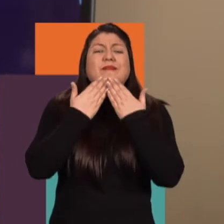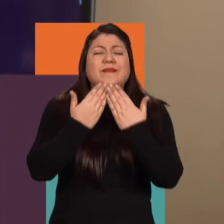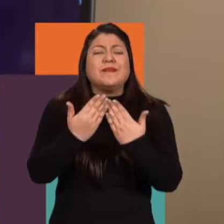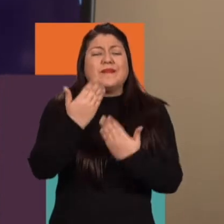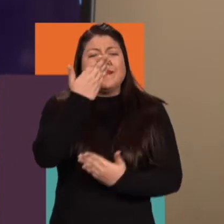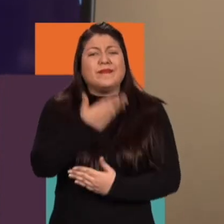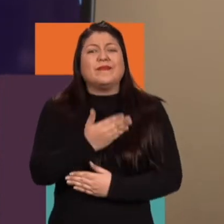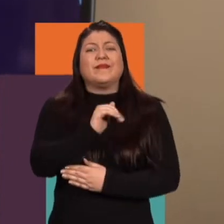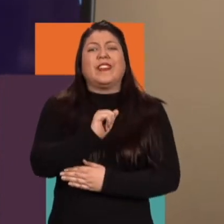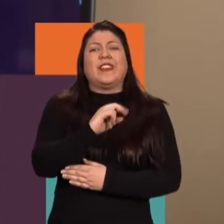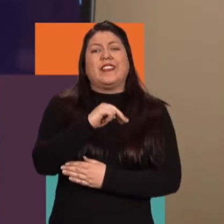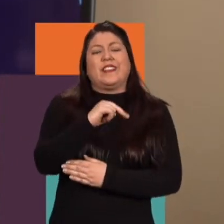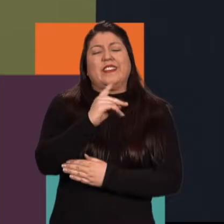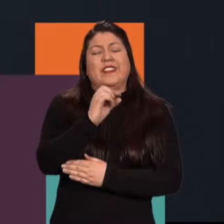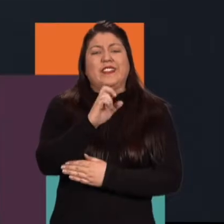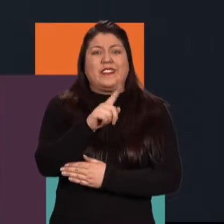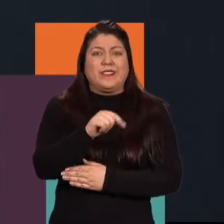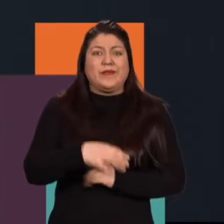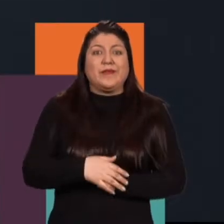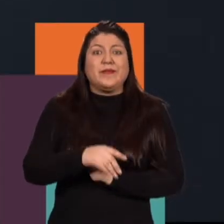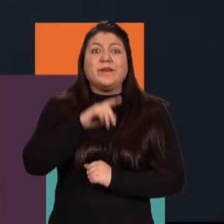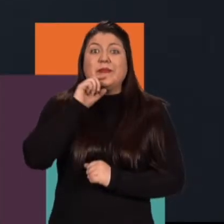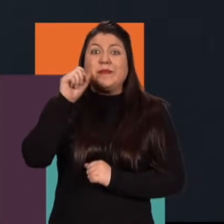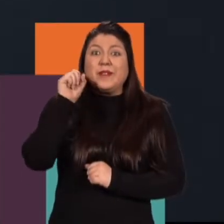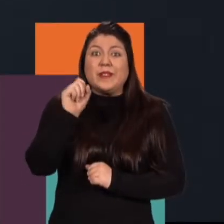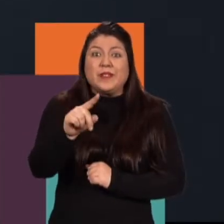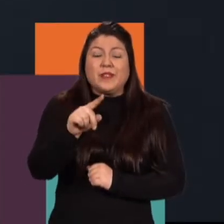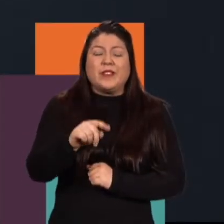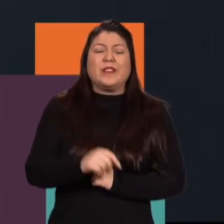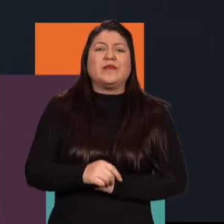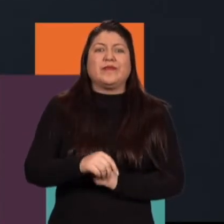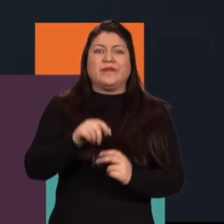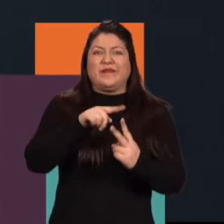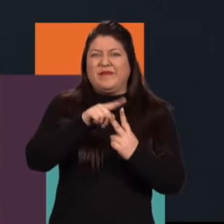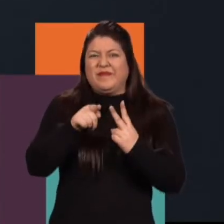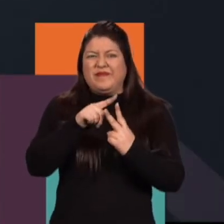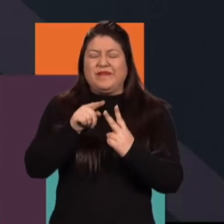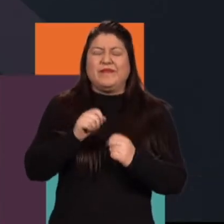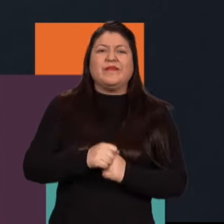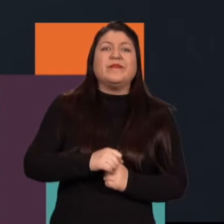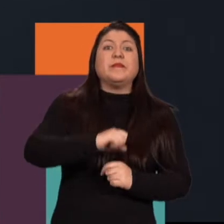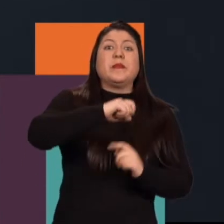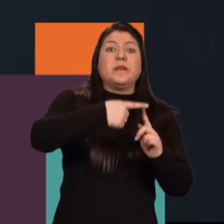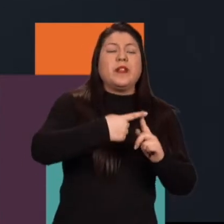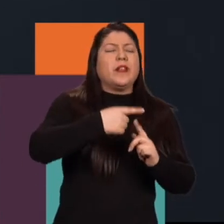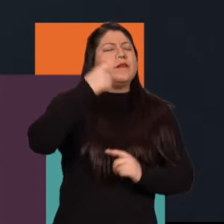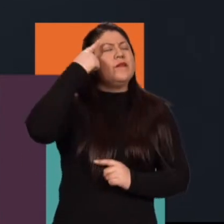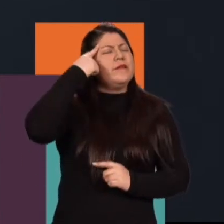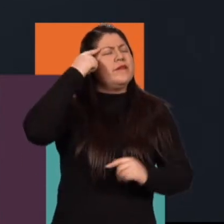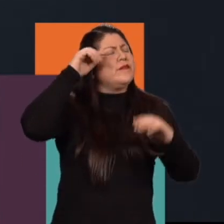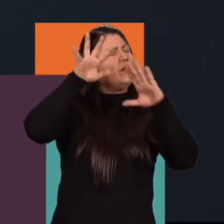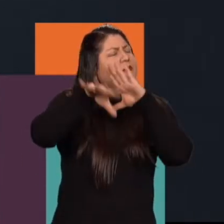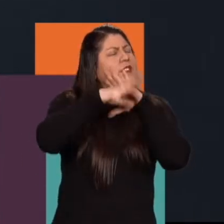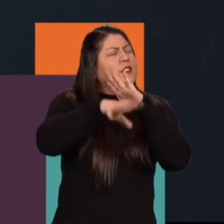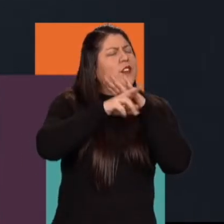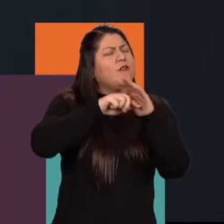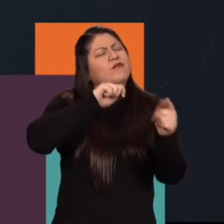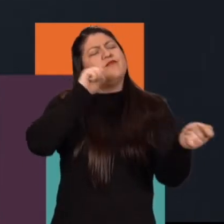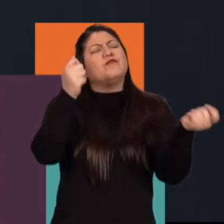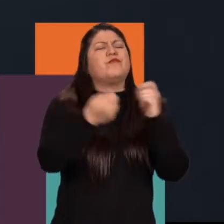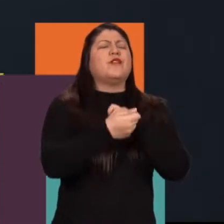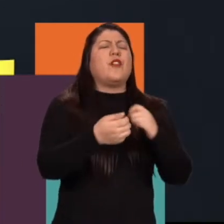Bien, muchísimas gracias, Andrés. Muy bien, la siguiente pregunta tiene dos partes. La primera es, ¿cómo se ha transformado la ficción